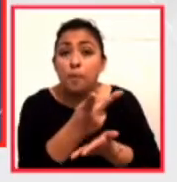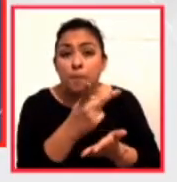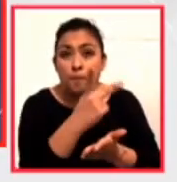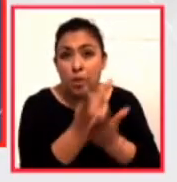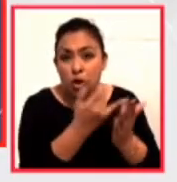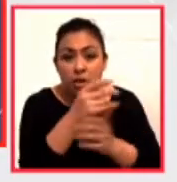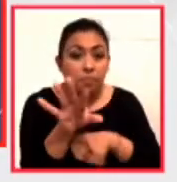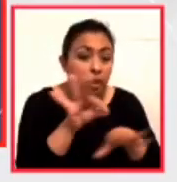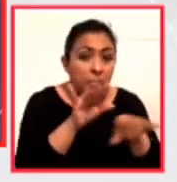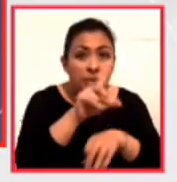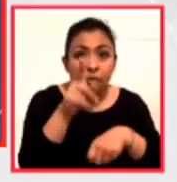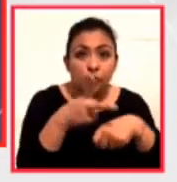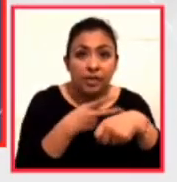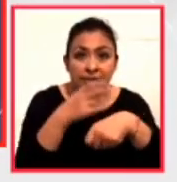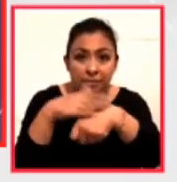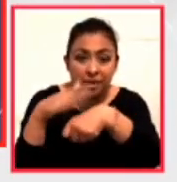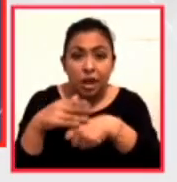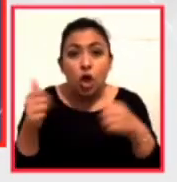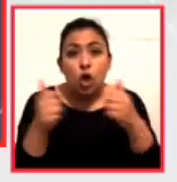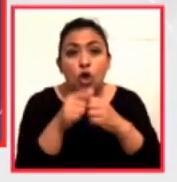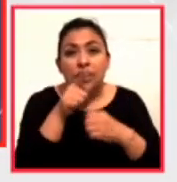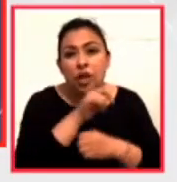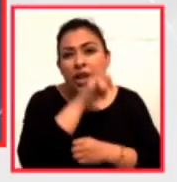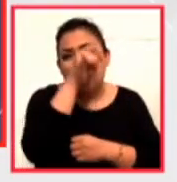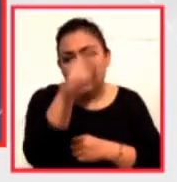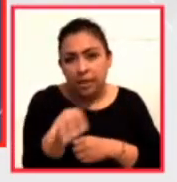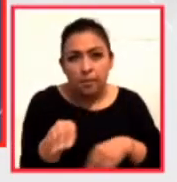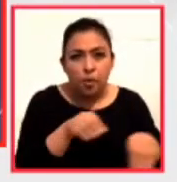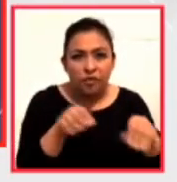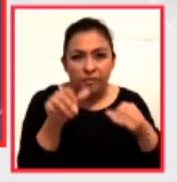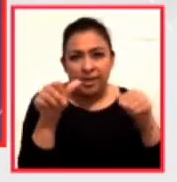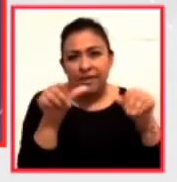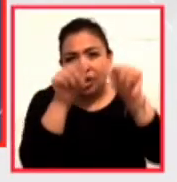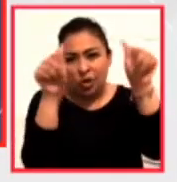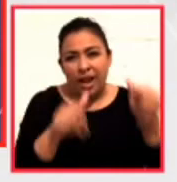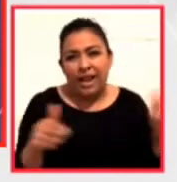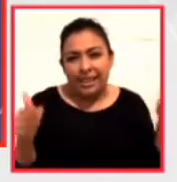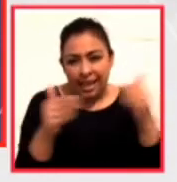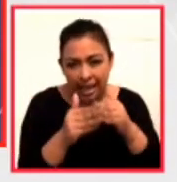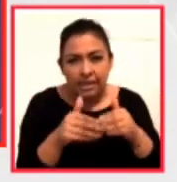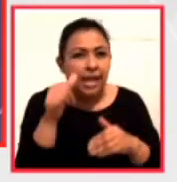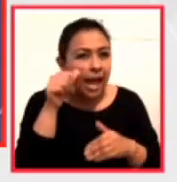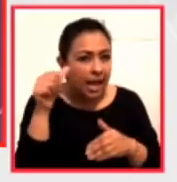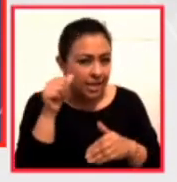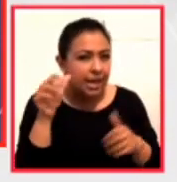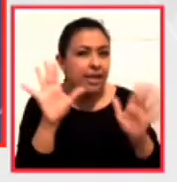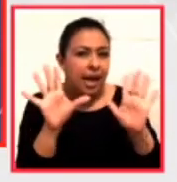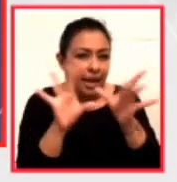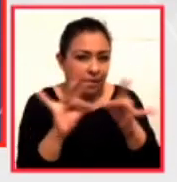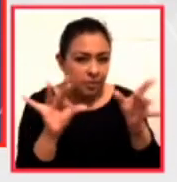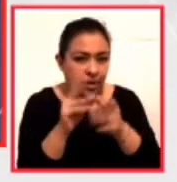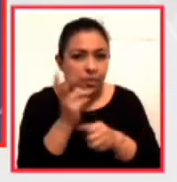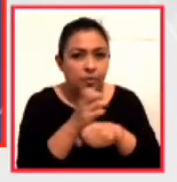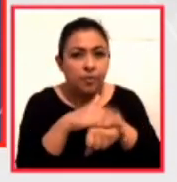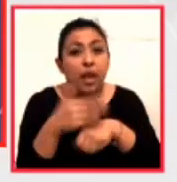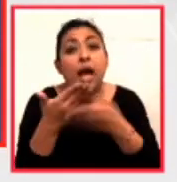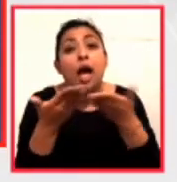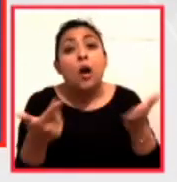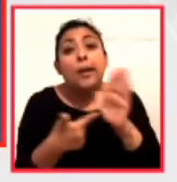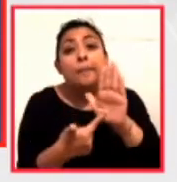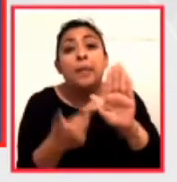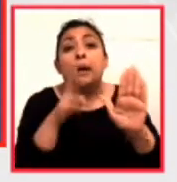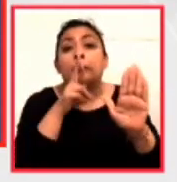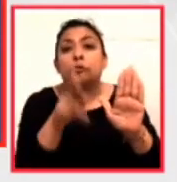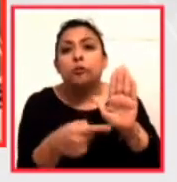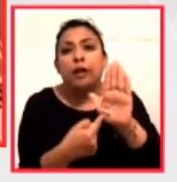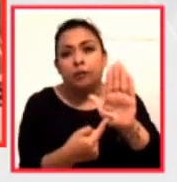convocatoria Contigo a la Distancia Movimiento Arte en Casa ya les planteábamos el día de ayer esta convocatoria vamos a conocer los resultados